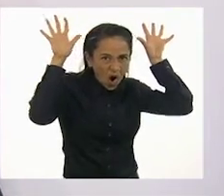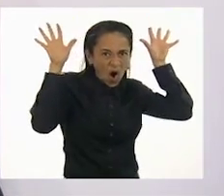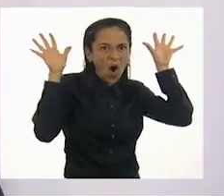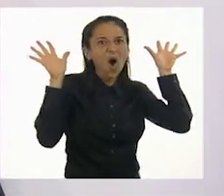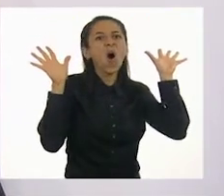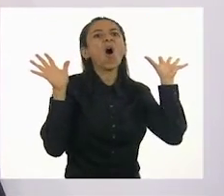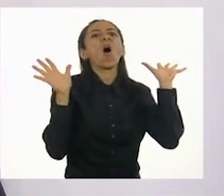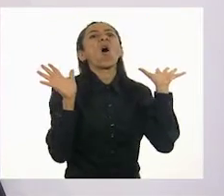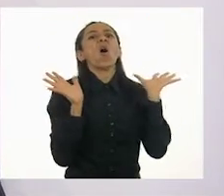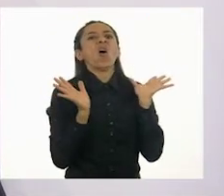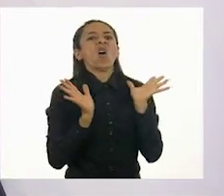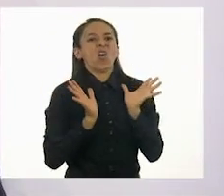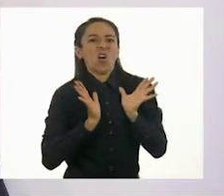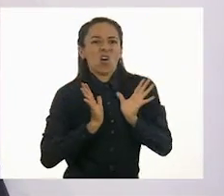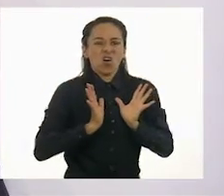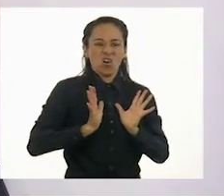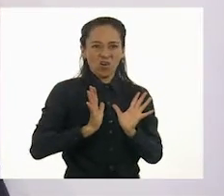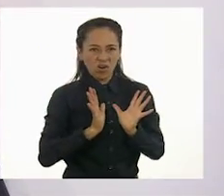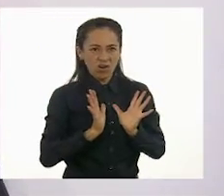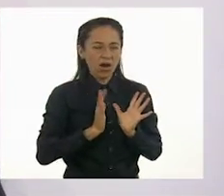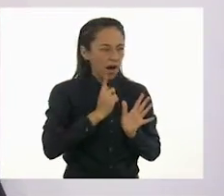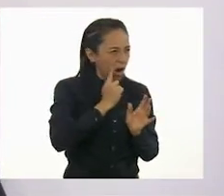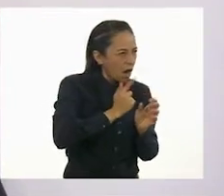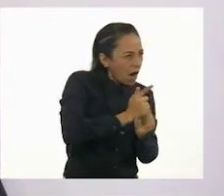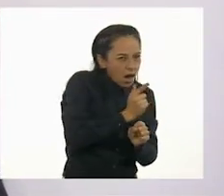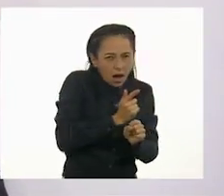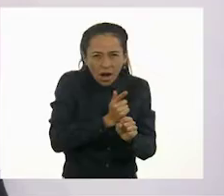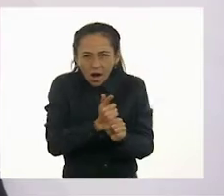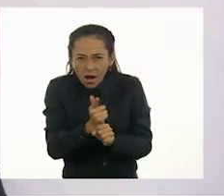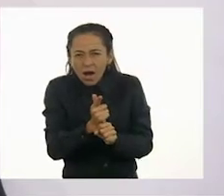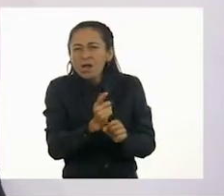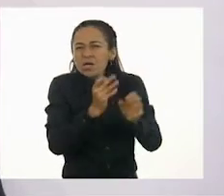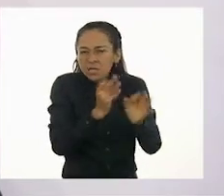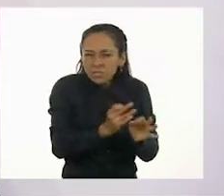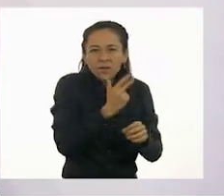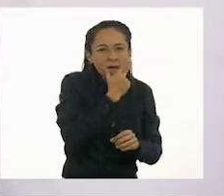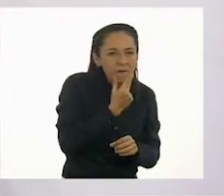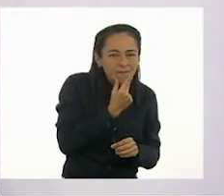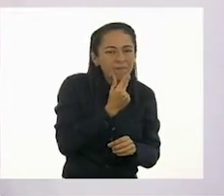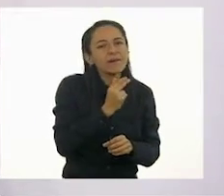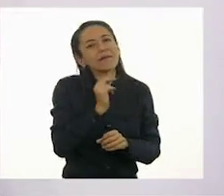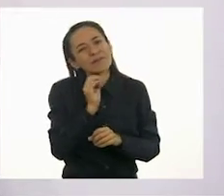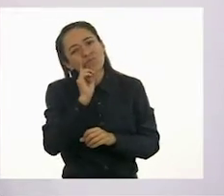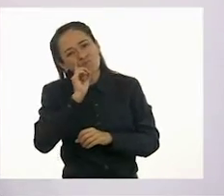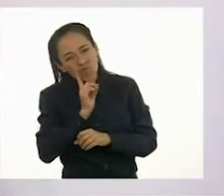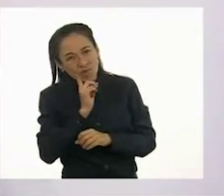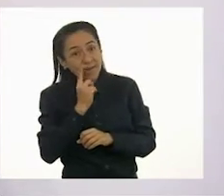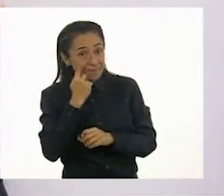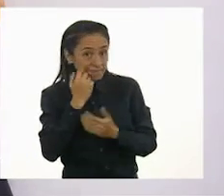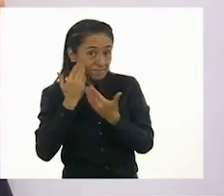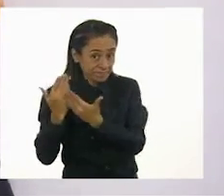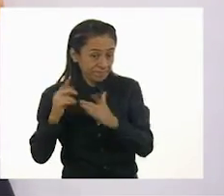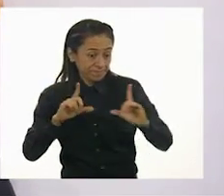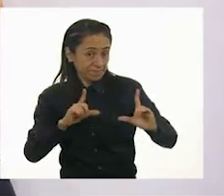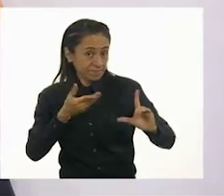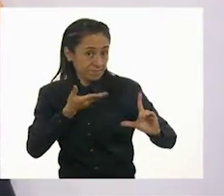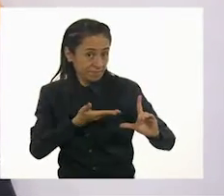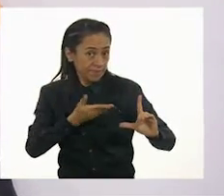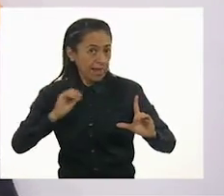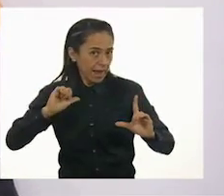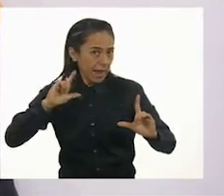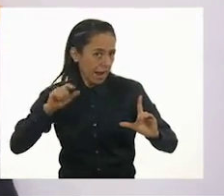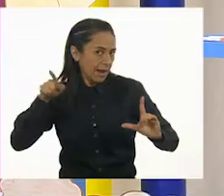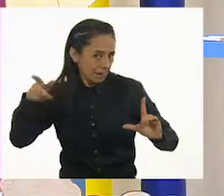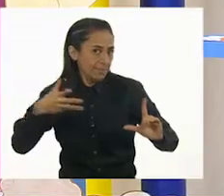podemos identificar a aquellos que son machos y que son hembras. En este caso, el que tiene Ale en su mano es un macho.